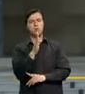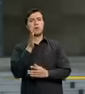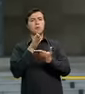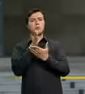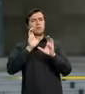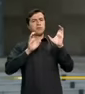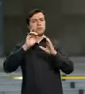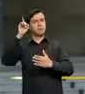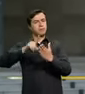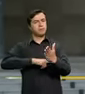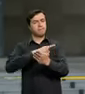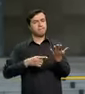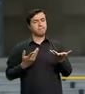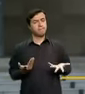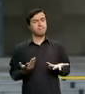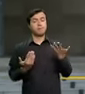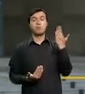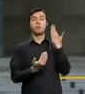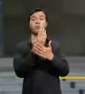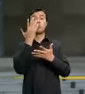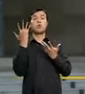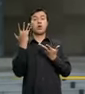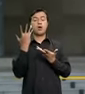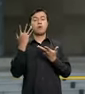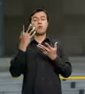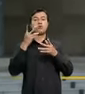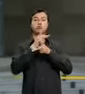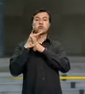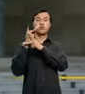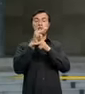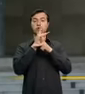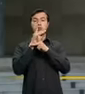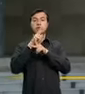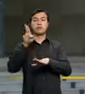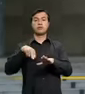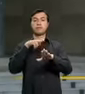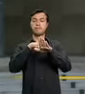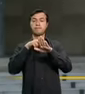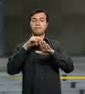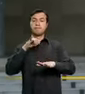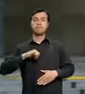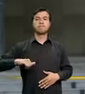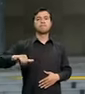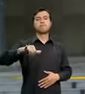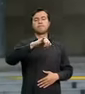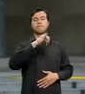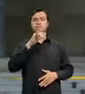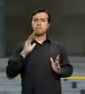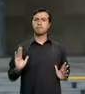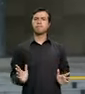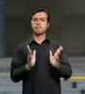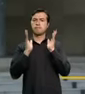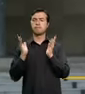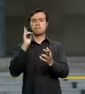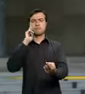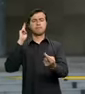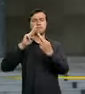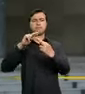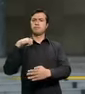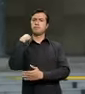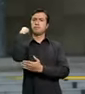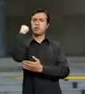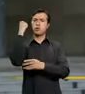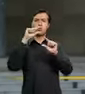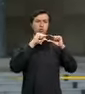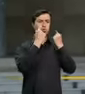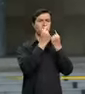en los medios de comunicación y la creación de los Consejos Nacionales para la Igualdad fomenta el reconocimiento de los